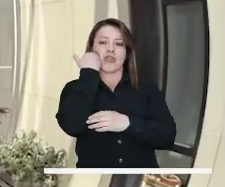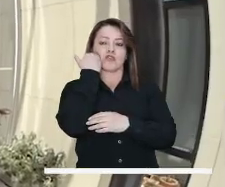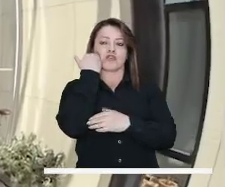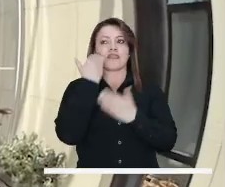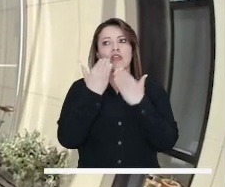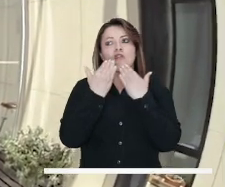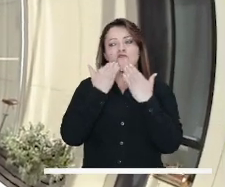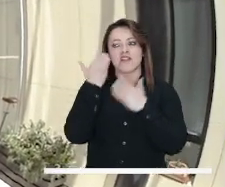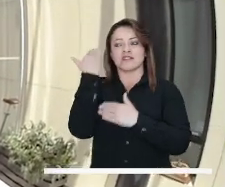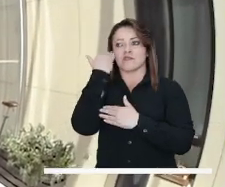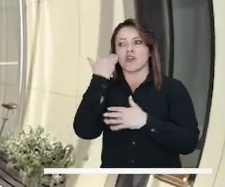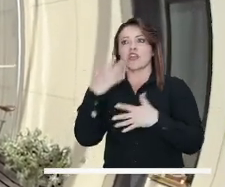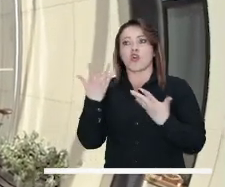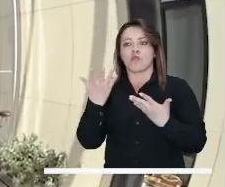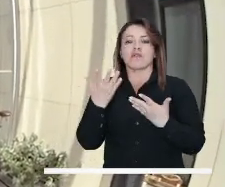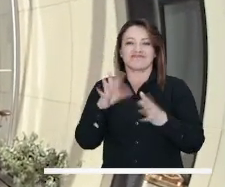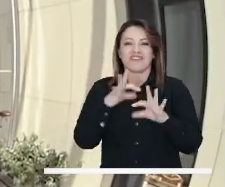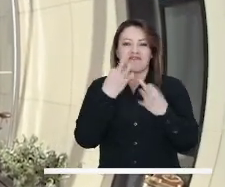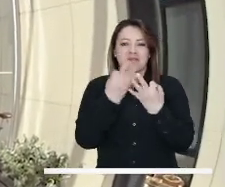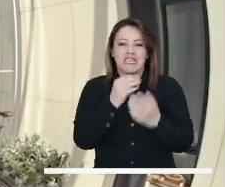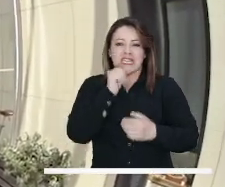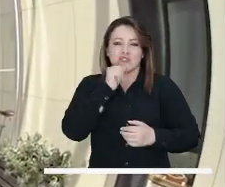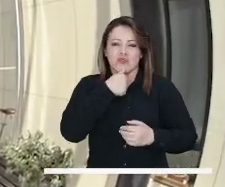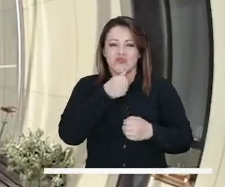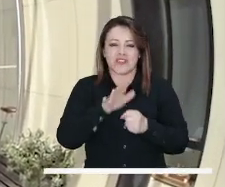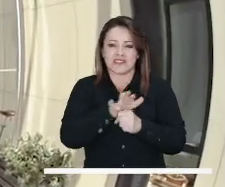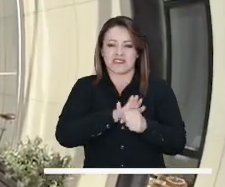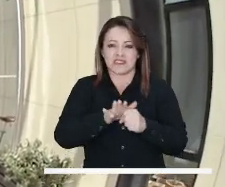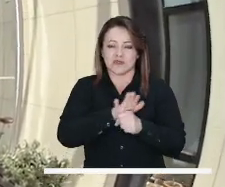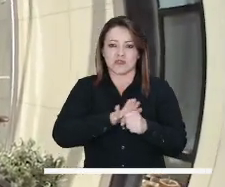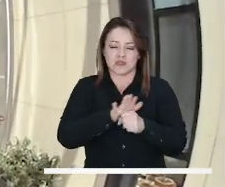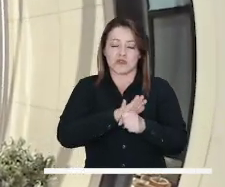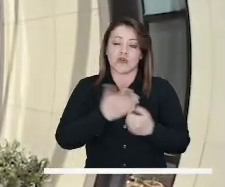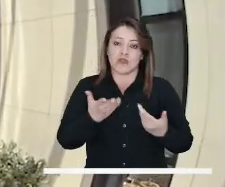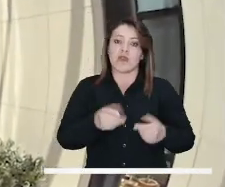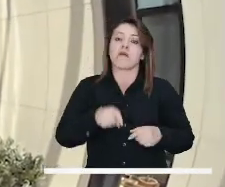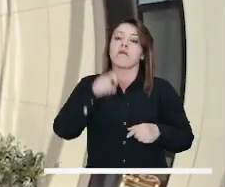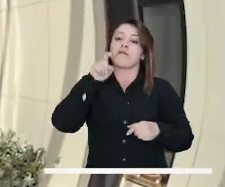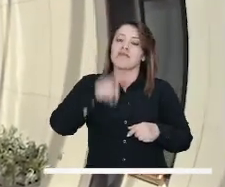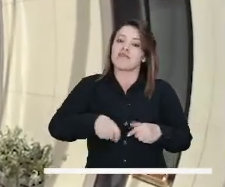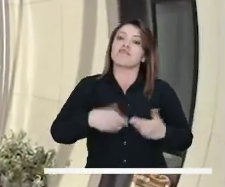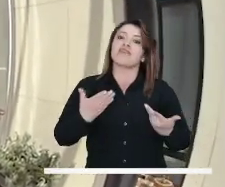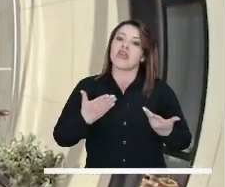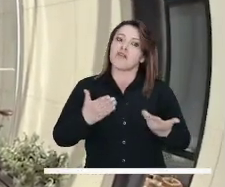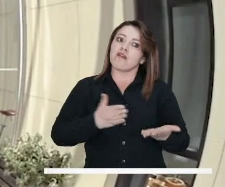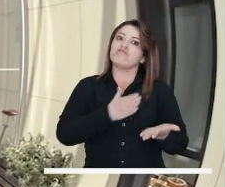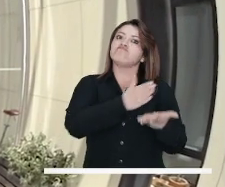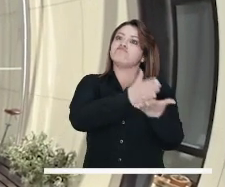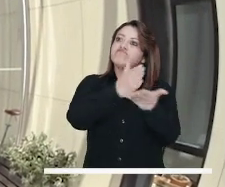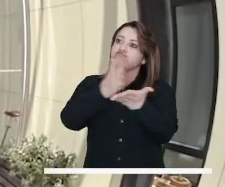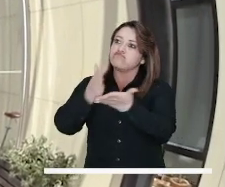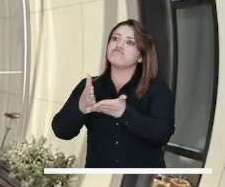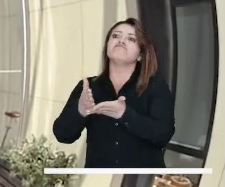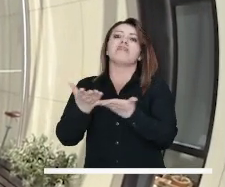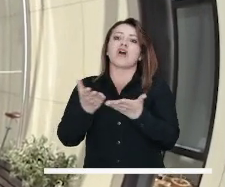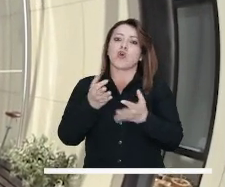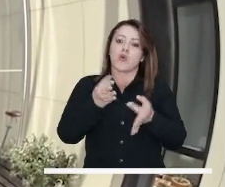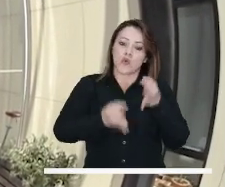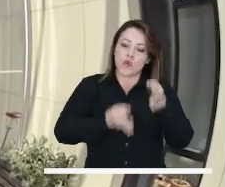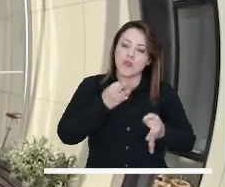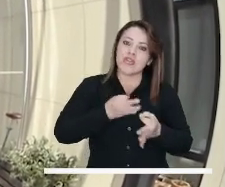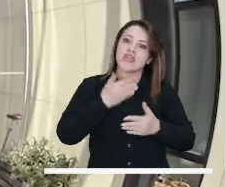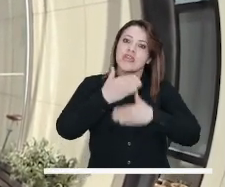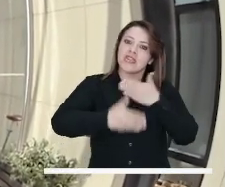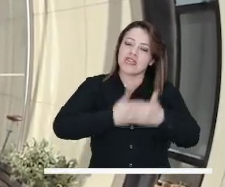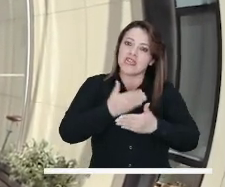La revictimización ocurre en que, a pesar de que sufren las familias esta situación, tienen que llegar a